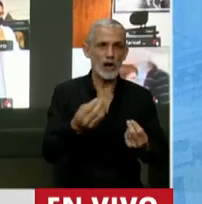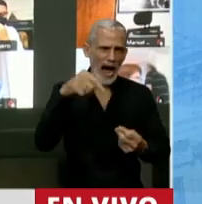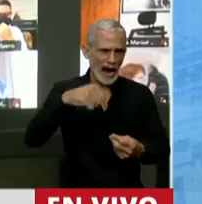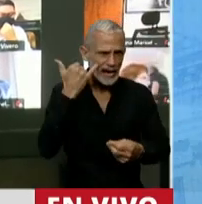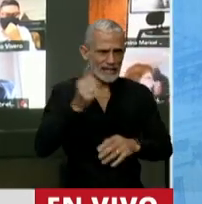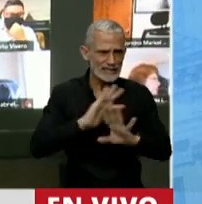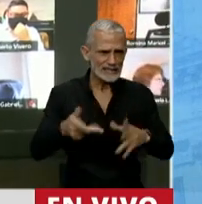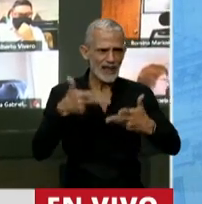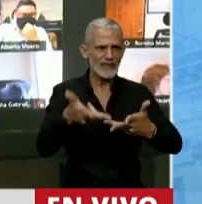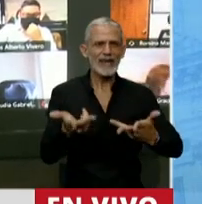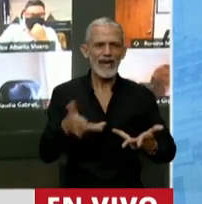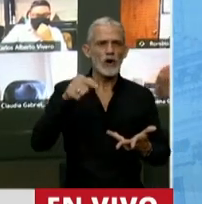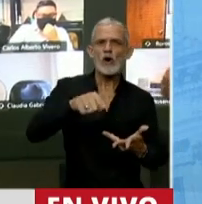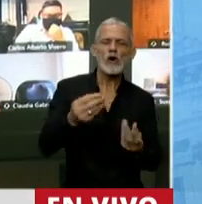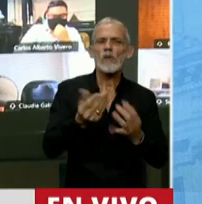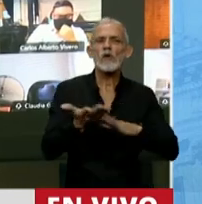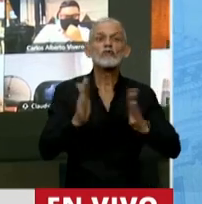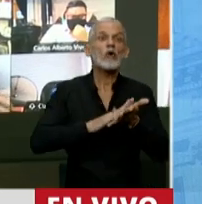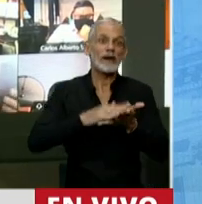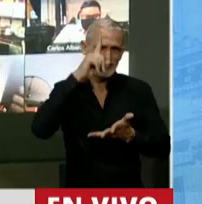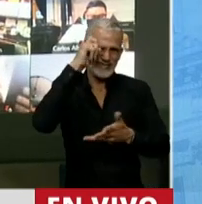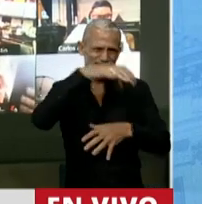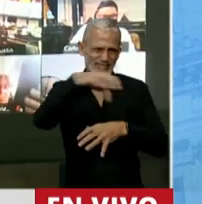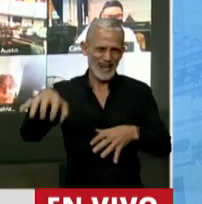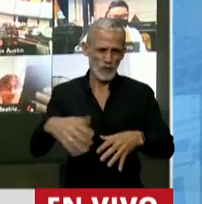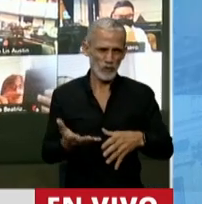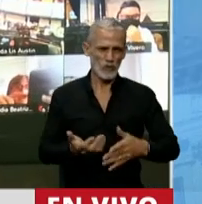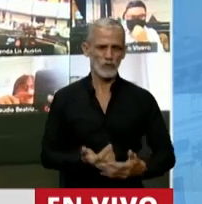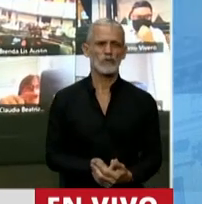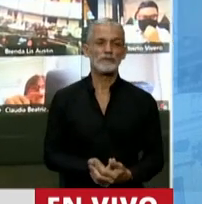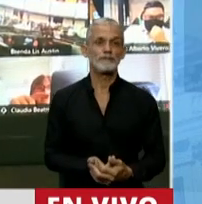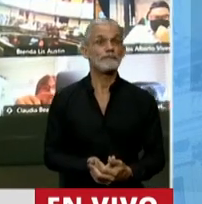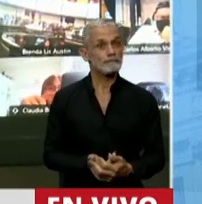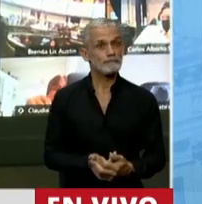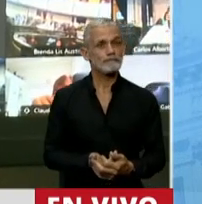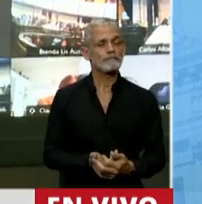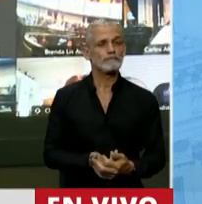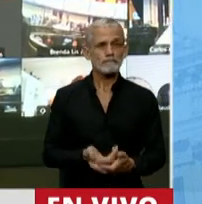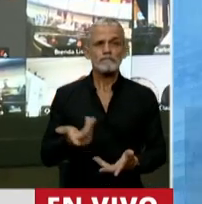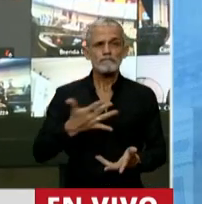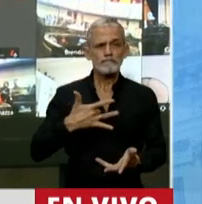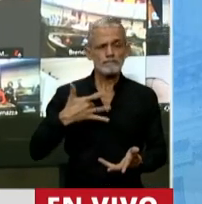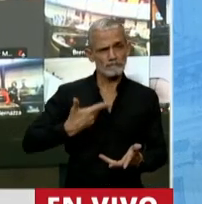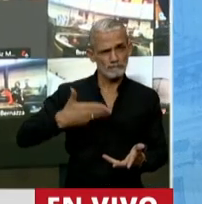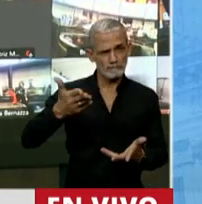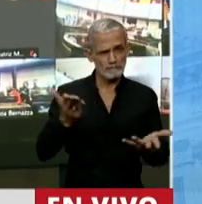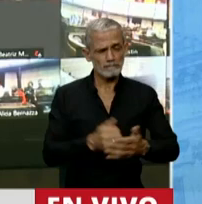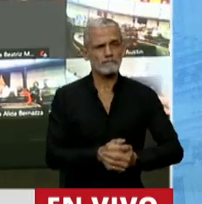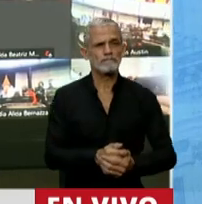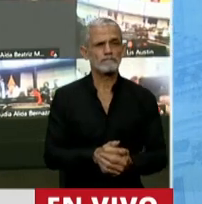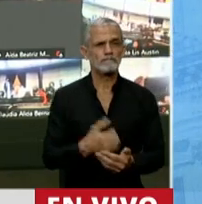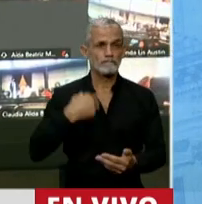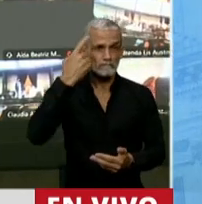bien se ha dicho, en materia de salud pública, por eso, señora Presidenta, me parece que acá